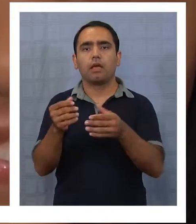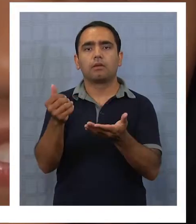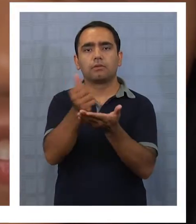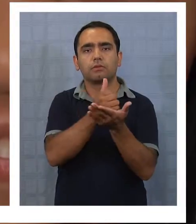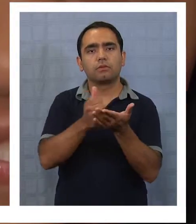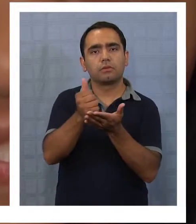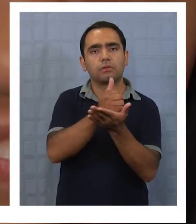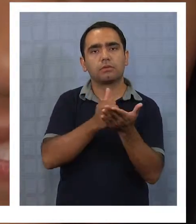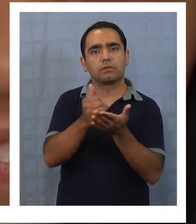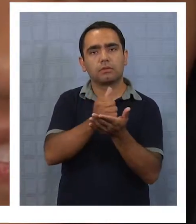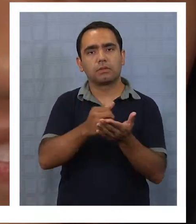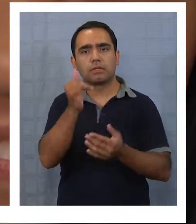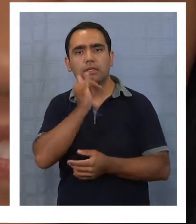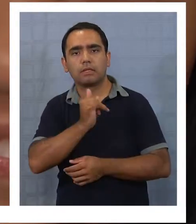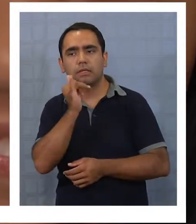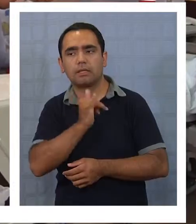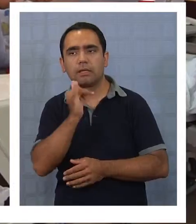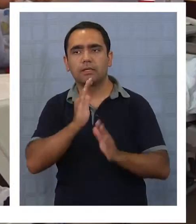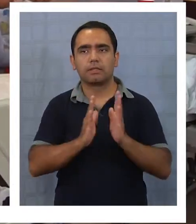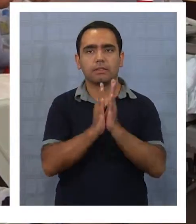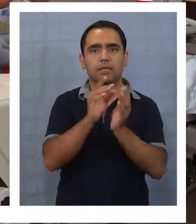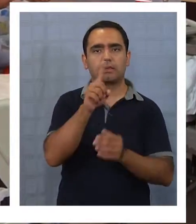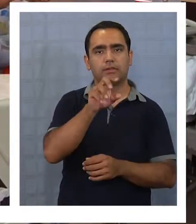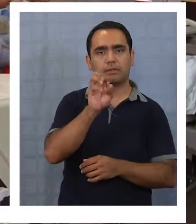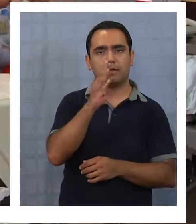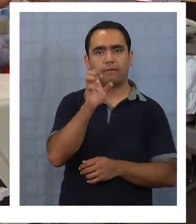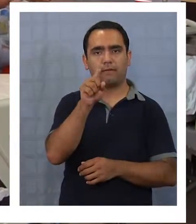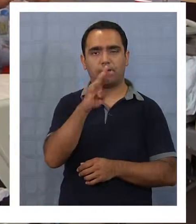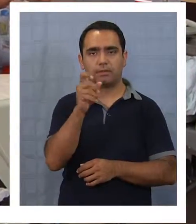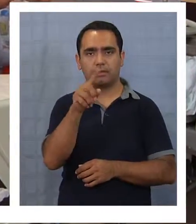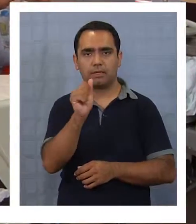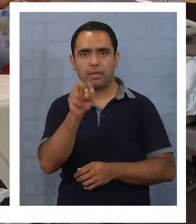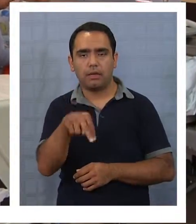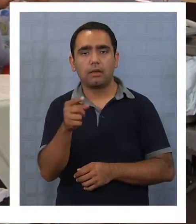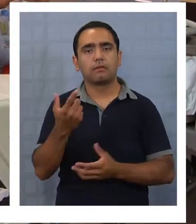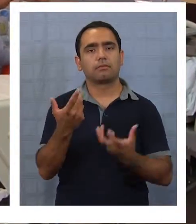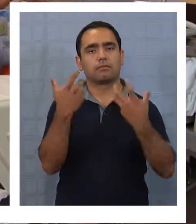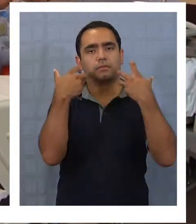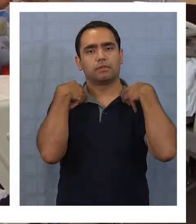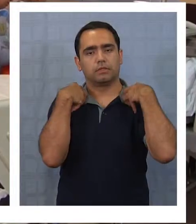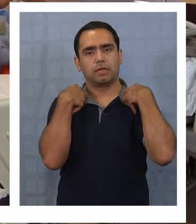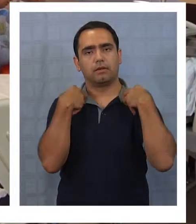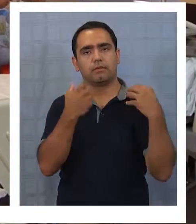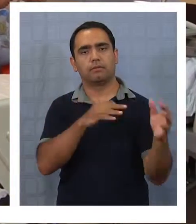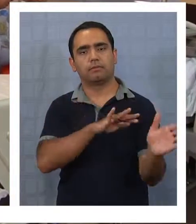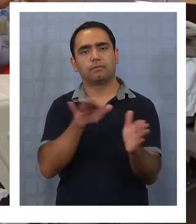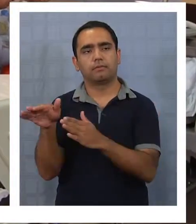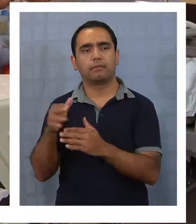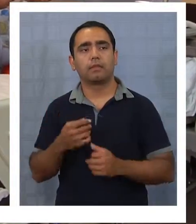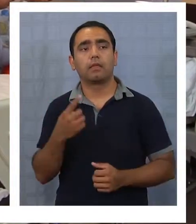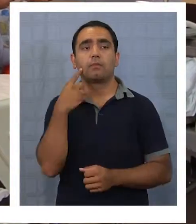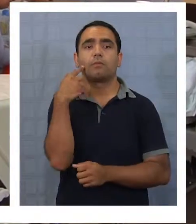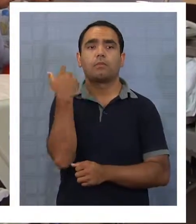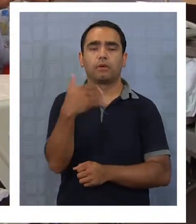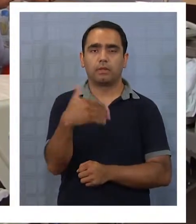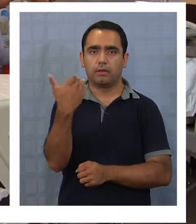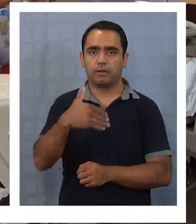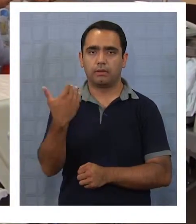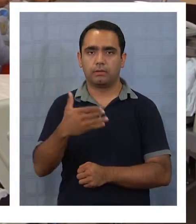Educativa San Sebastián, entidad sostenedora de las aulas hospitalarias. Es muy importante